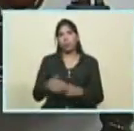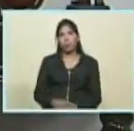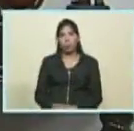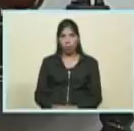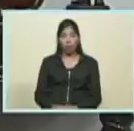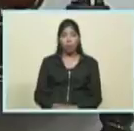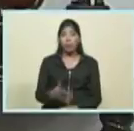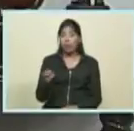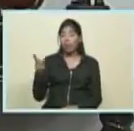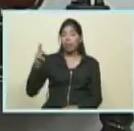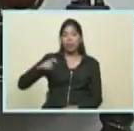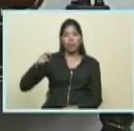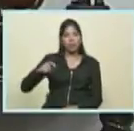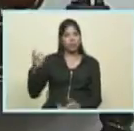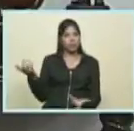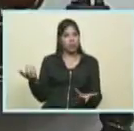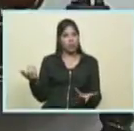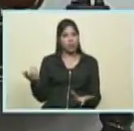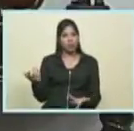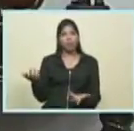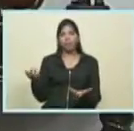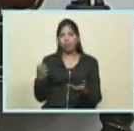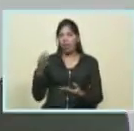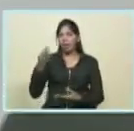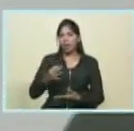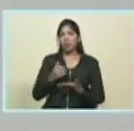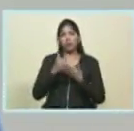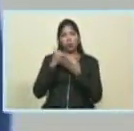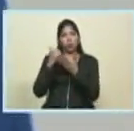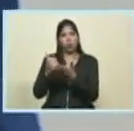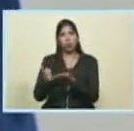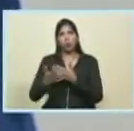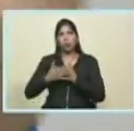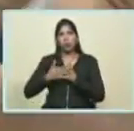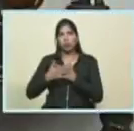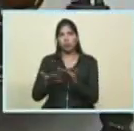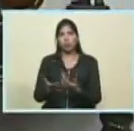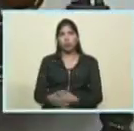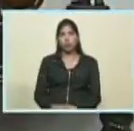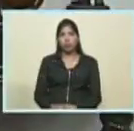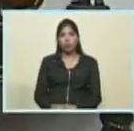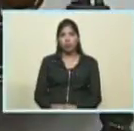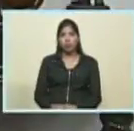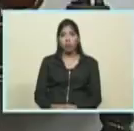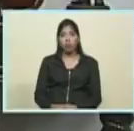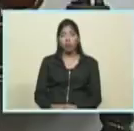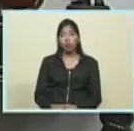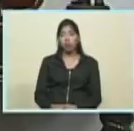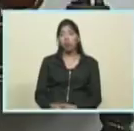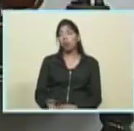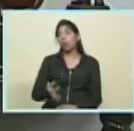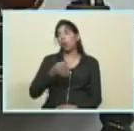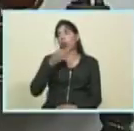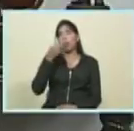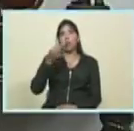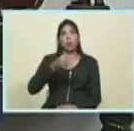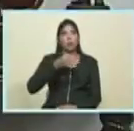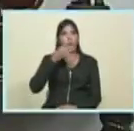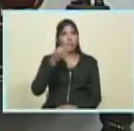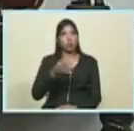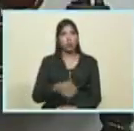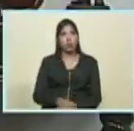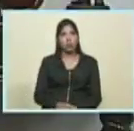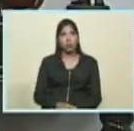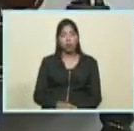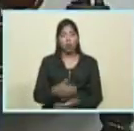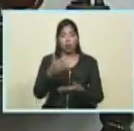que necesitan nuestra mano verdadera más allá de mira de la declaración porque una cosa